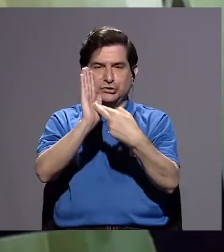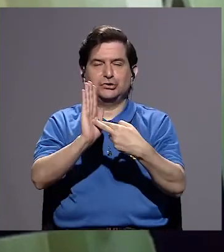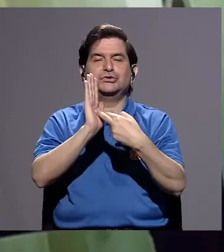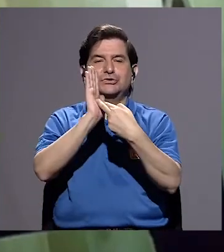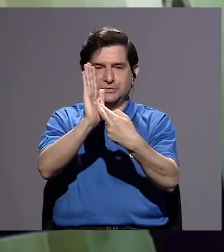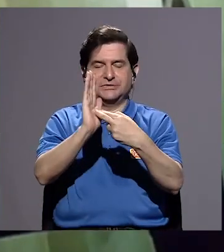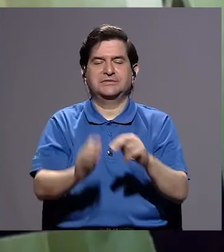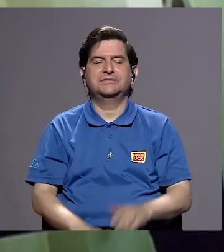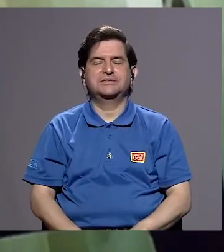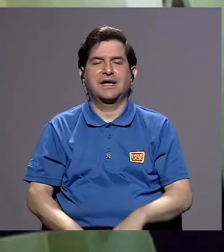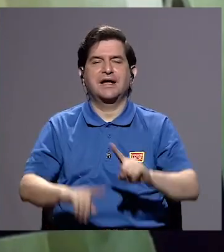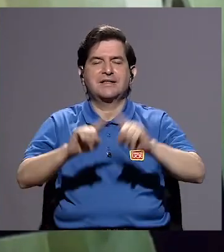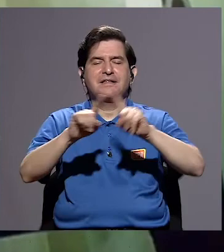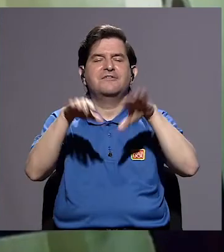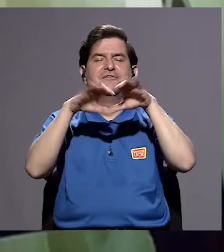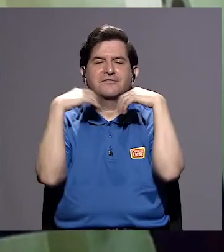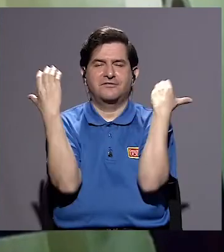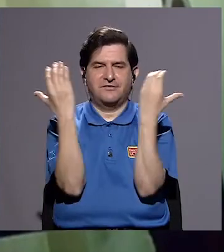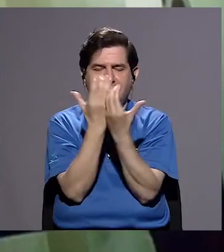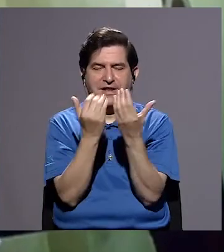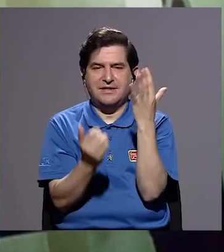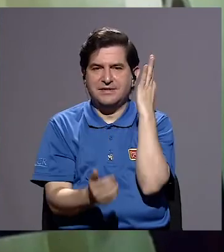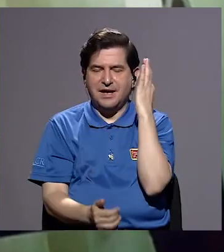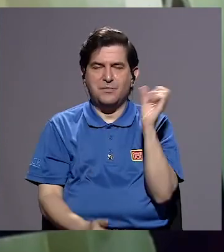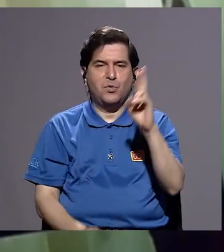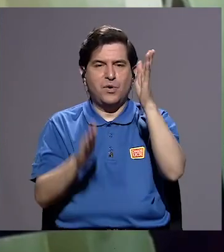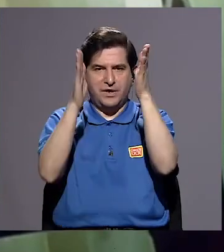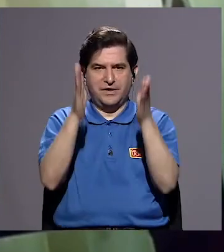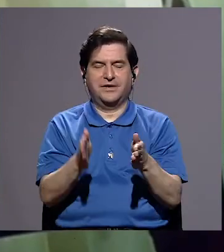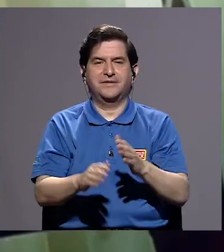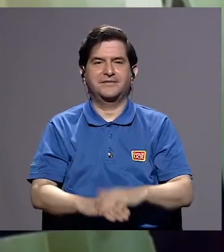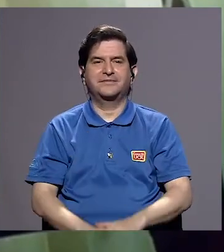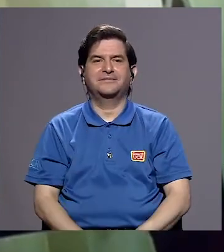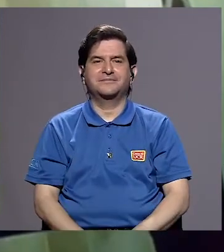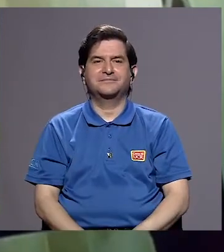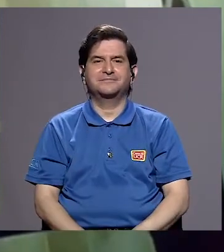representando en varias comisiones a la mujer costarricense.